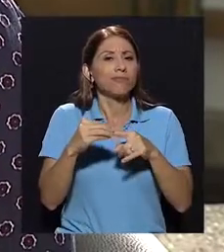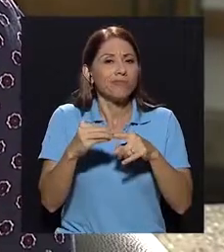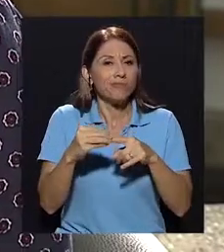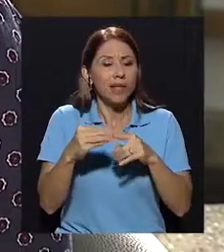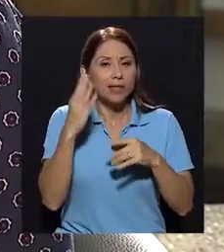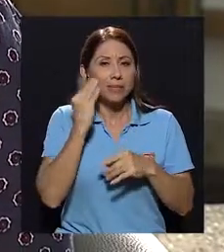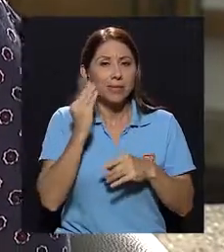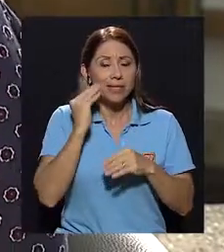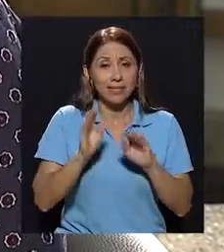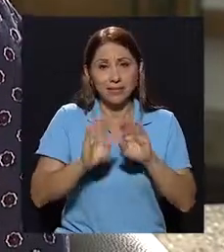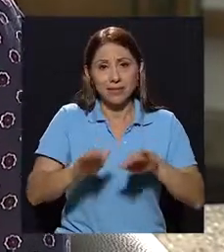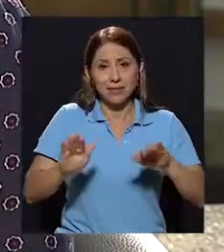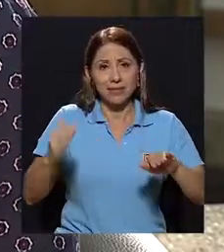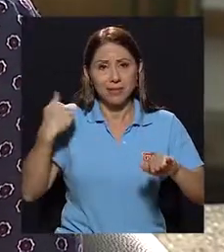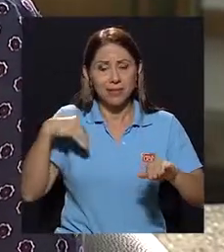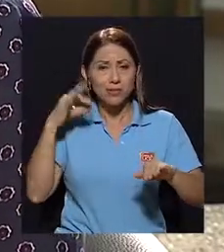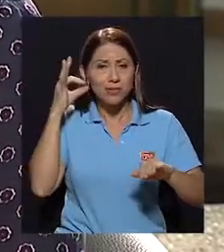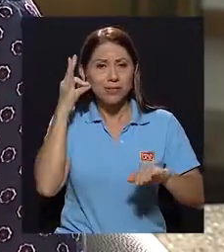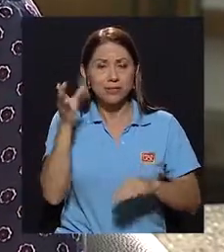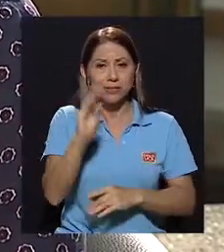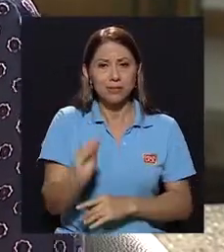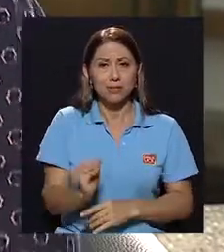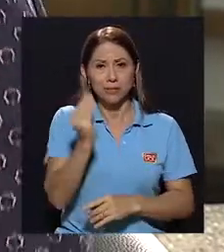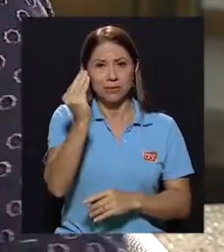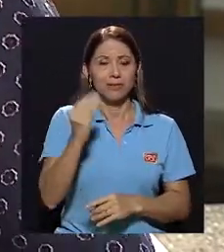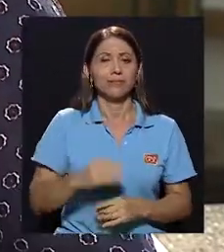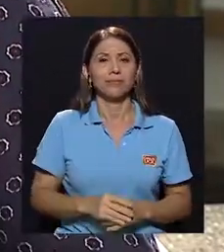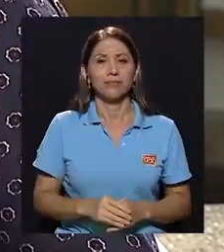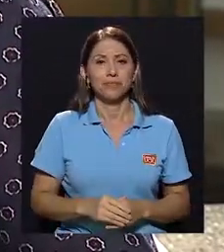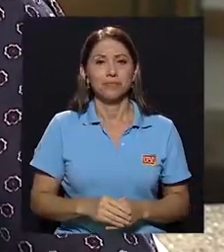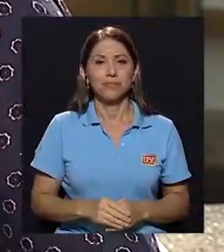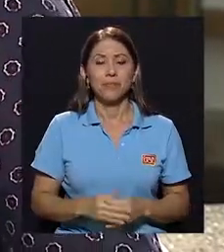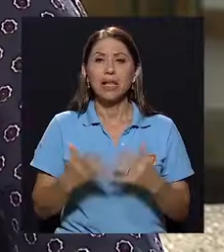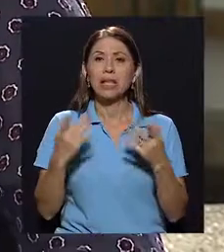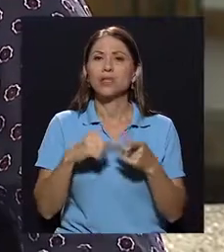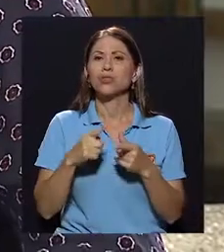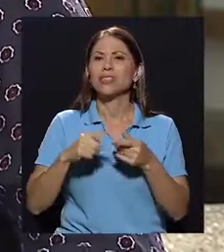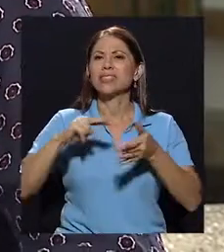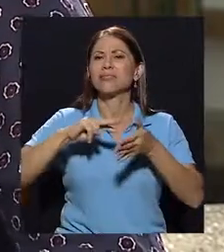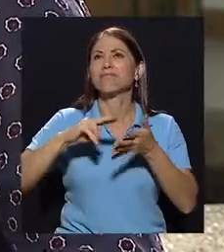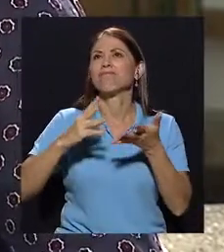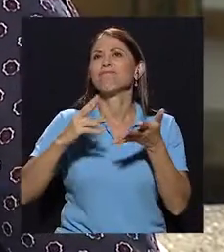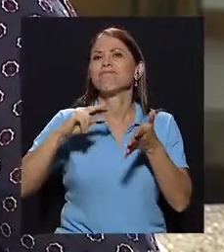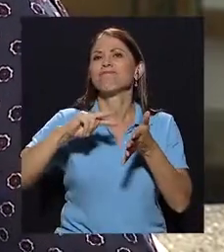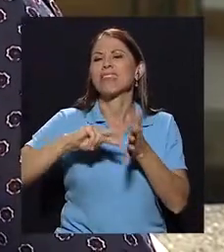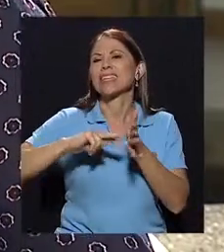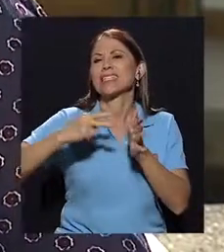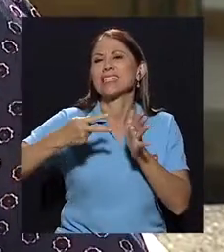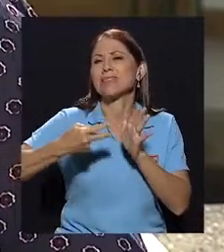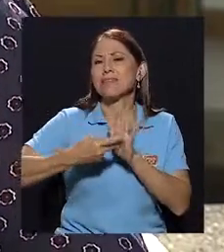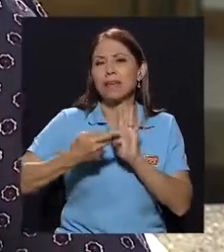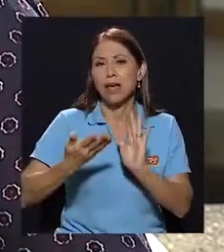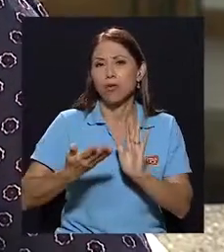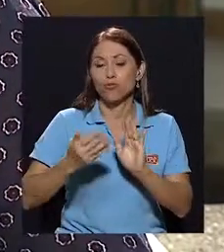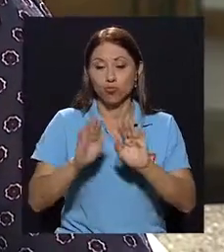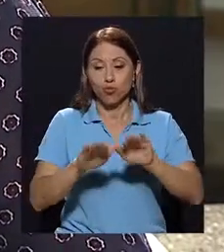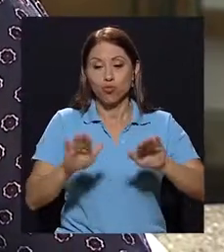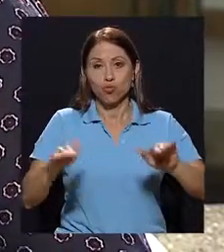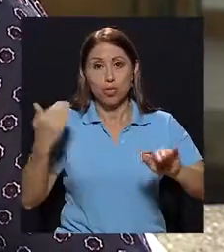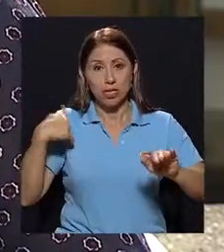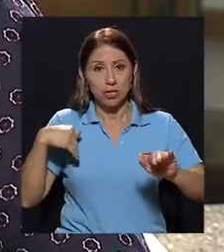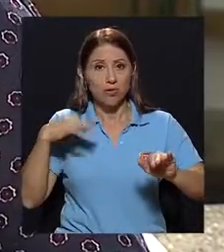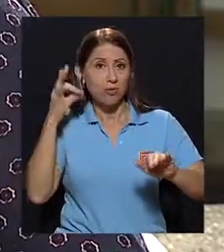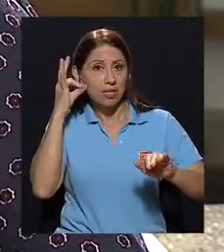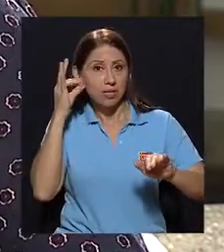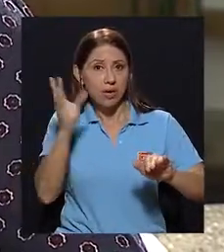enfrentan niños, niñas y adolescentes. Bueno, entonces entrando en materia, ¿qué significado puede tener para un niño, una